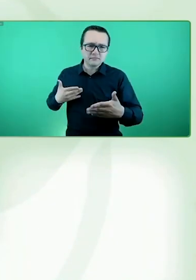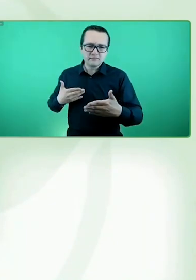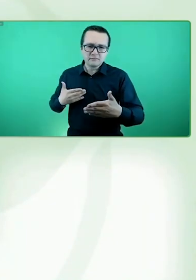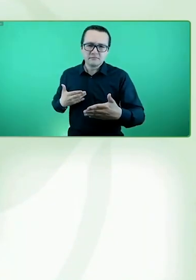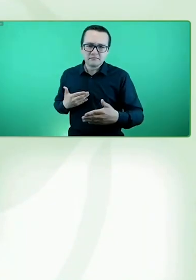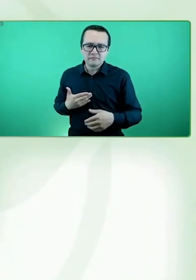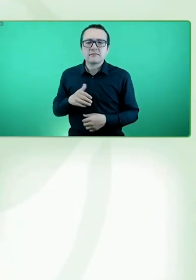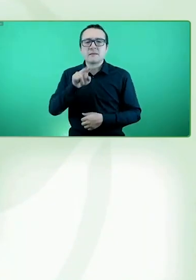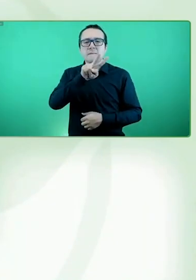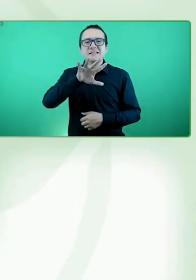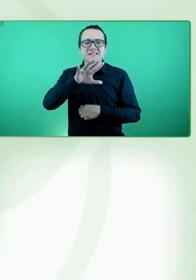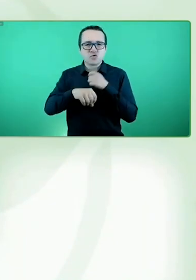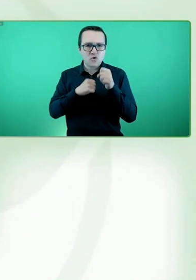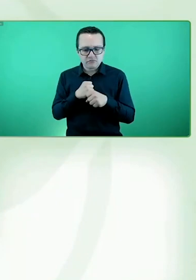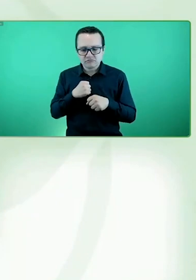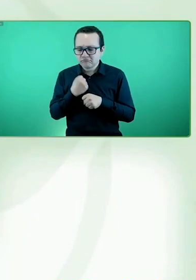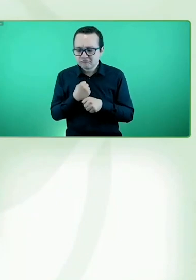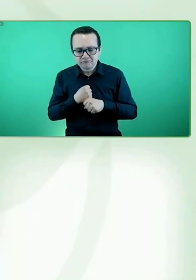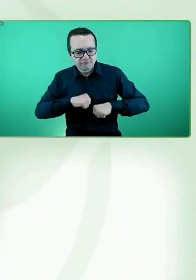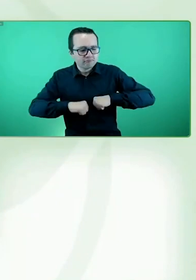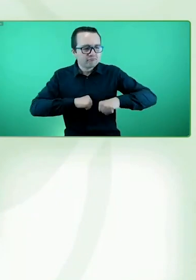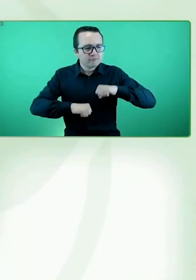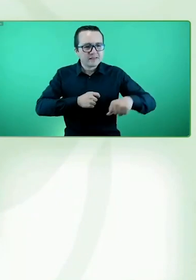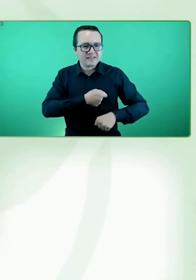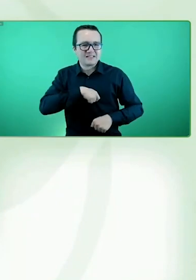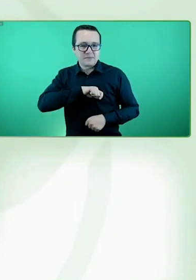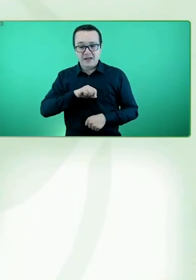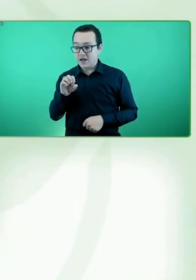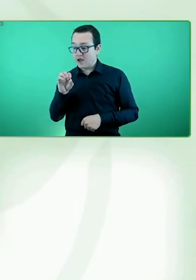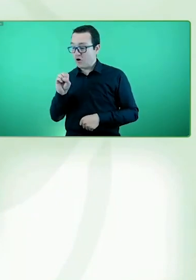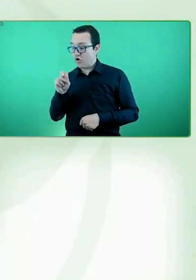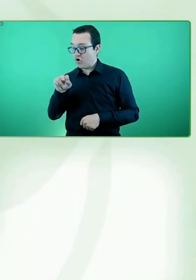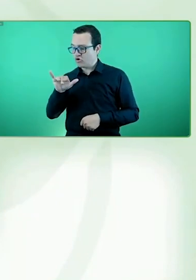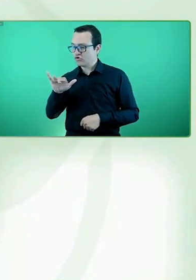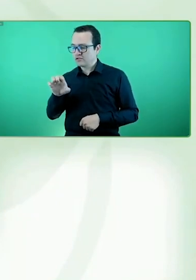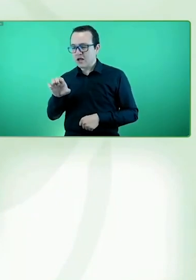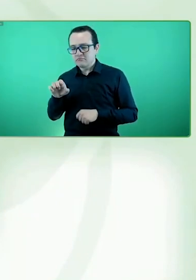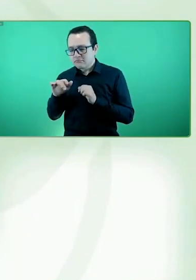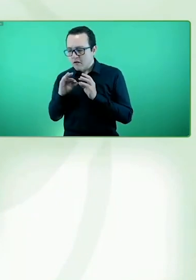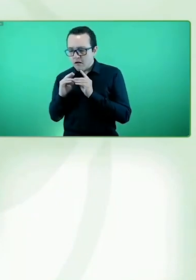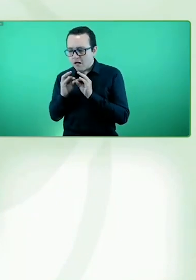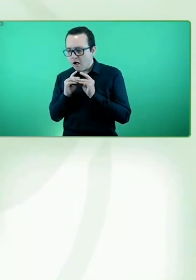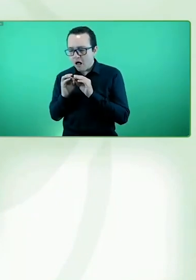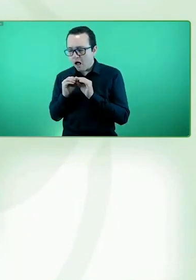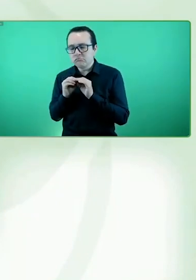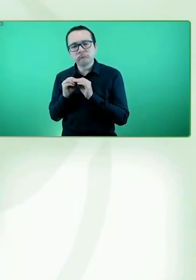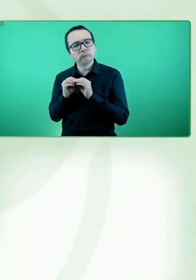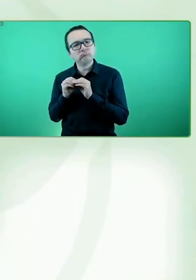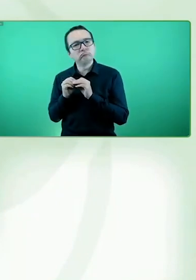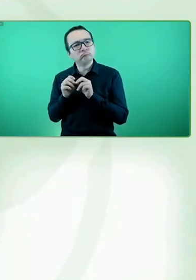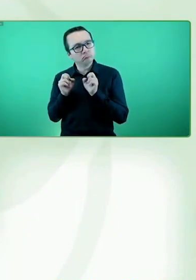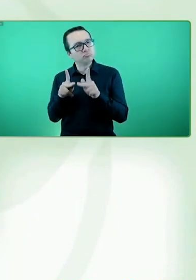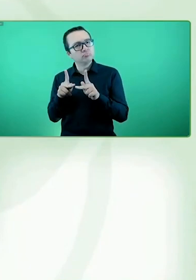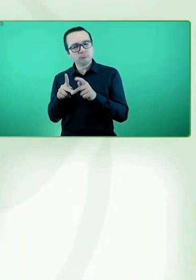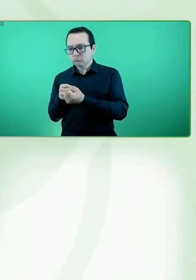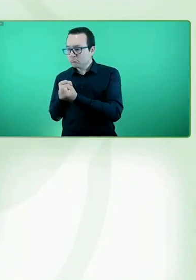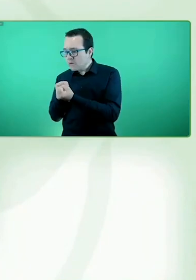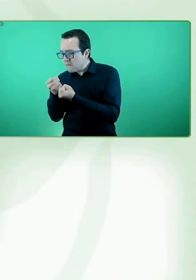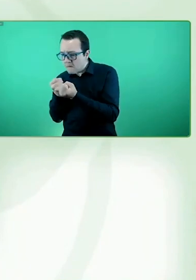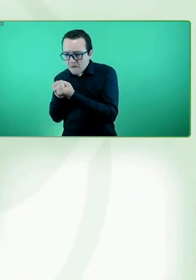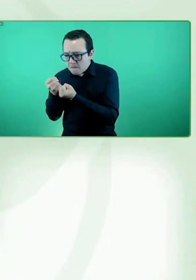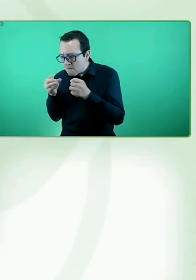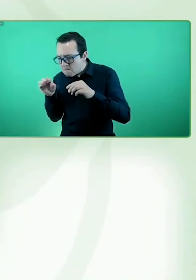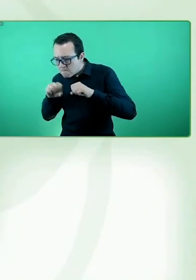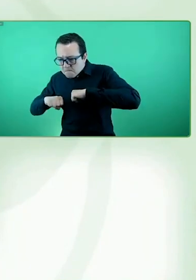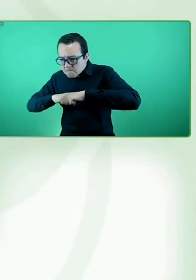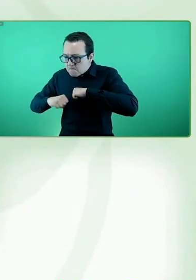Organización Nacional de Ciegos de España, la ONCE, decidió extender su solidaridad fuera de nuestras fronteras, fuera de las fronteras de